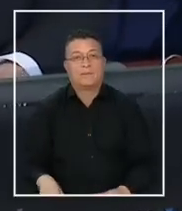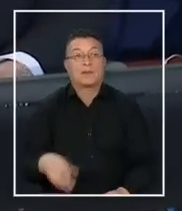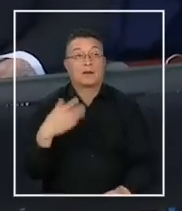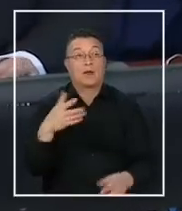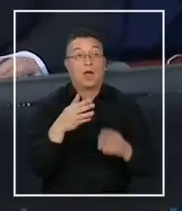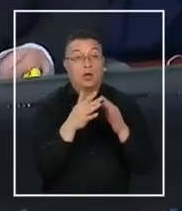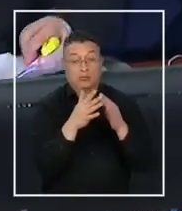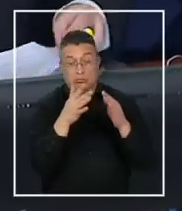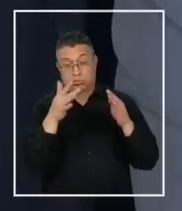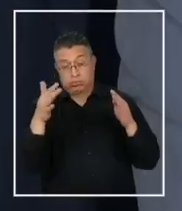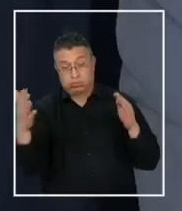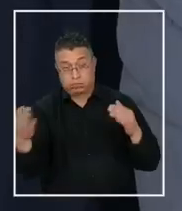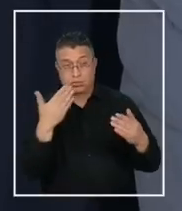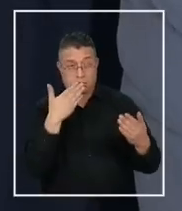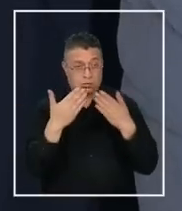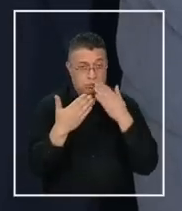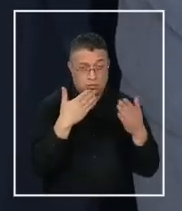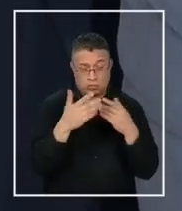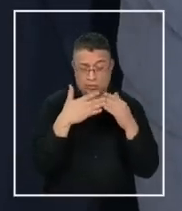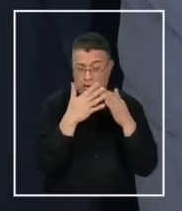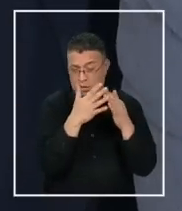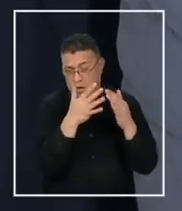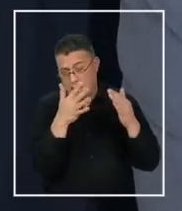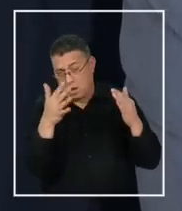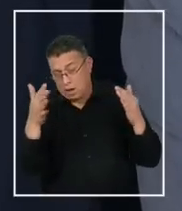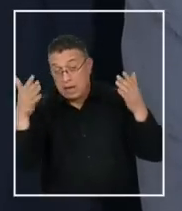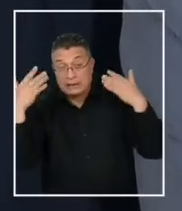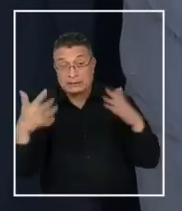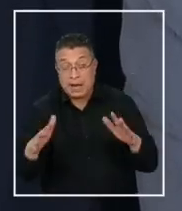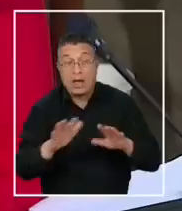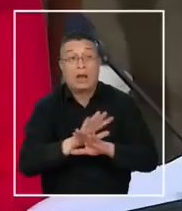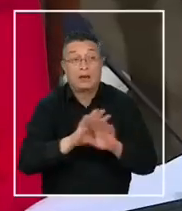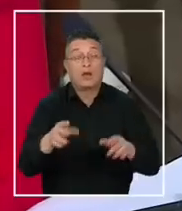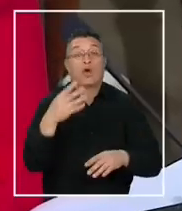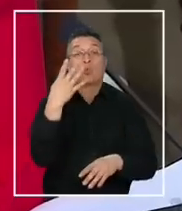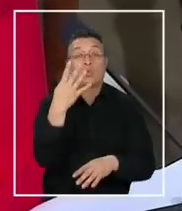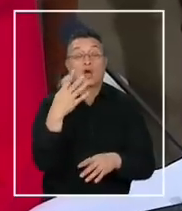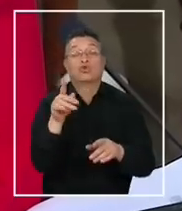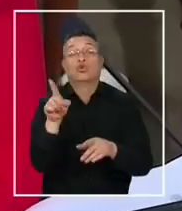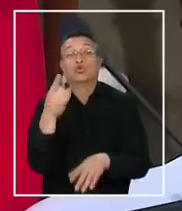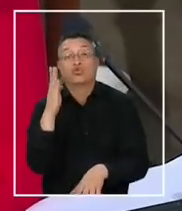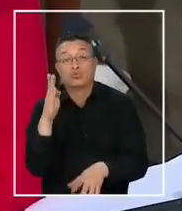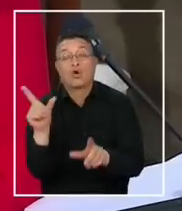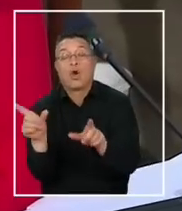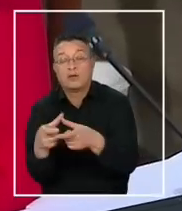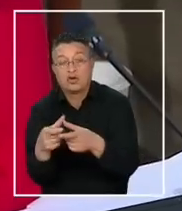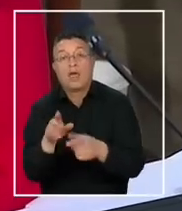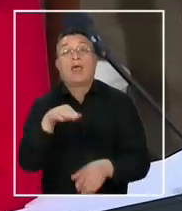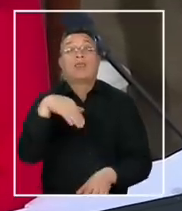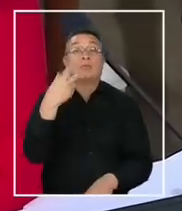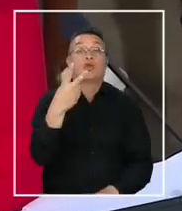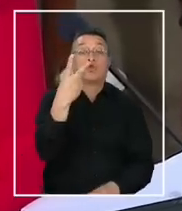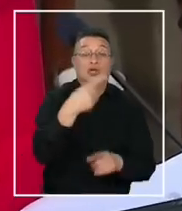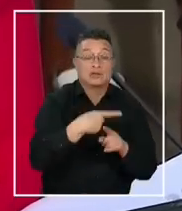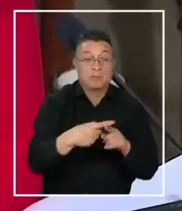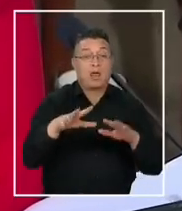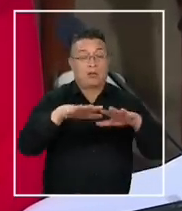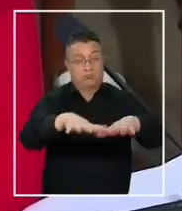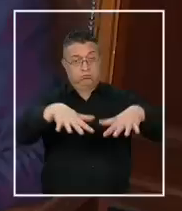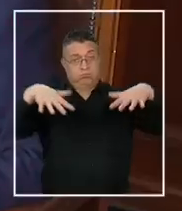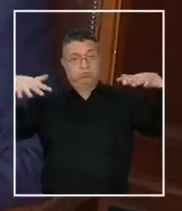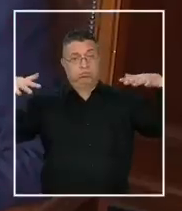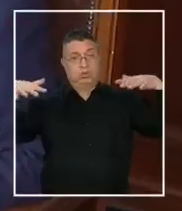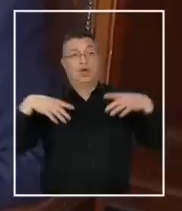de extensas jornadas, como se los comentaba, primero en las cuatro subcomisiones y luego posteriormente, estas últimas dos semanas en el Pleno,